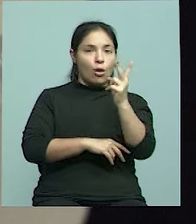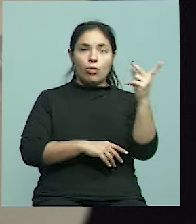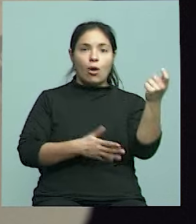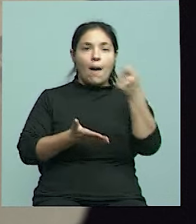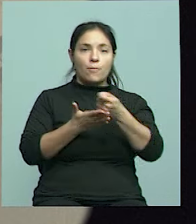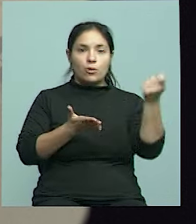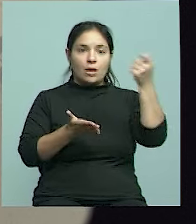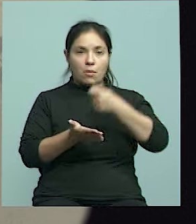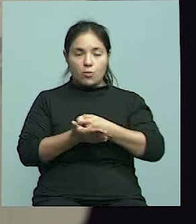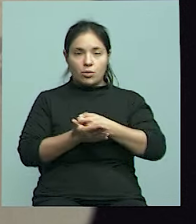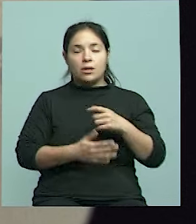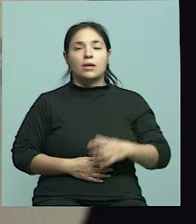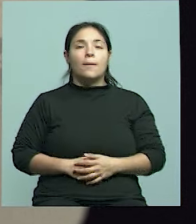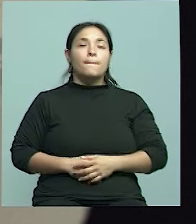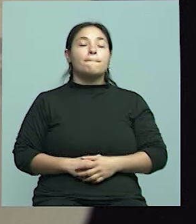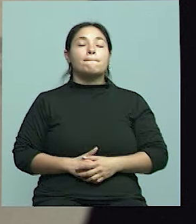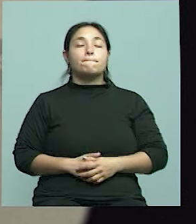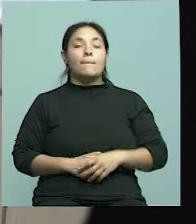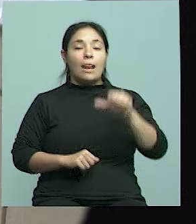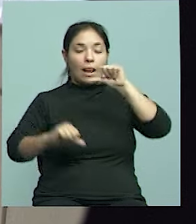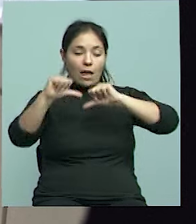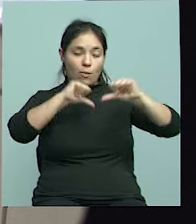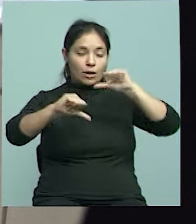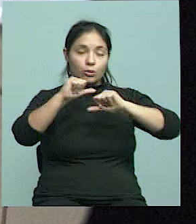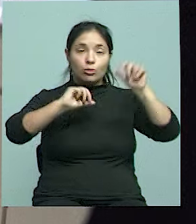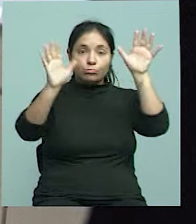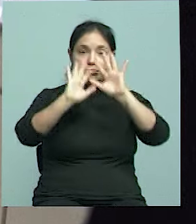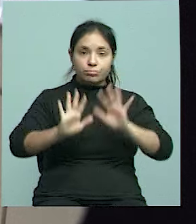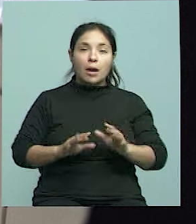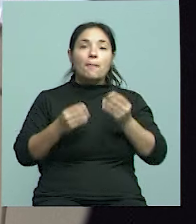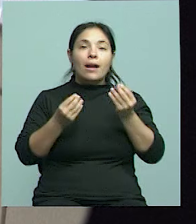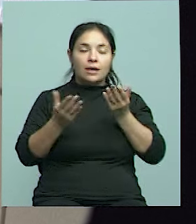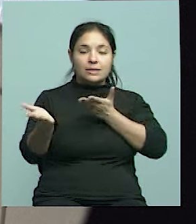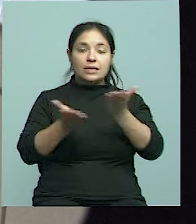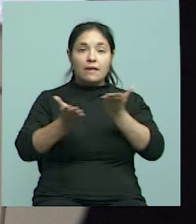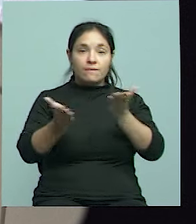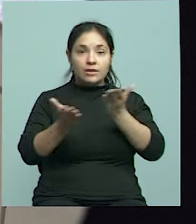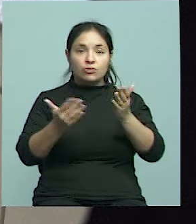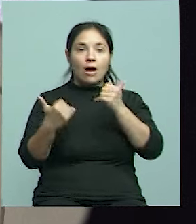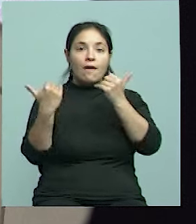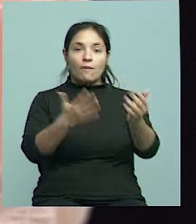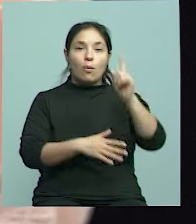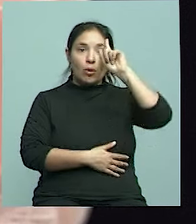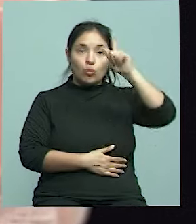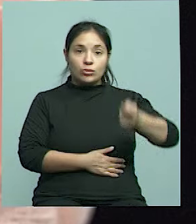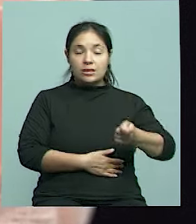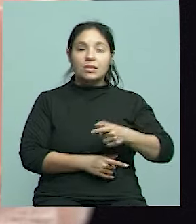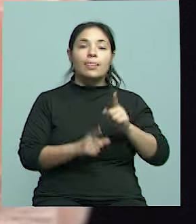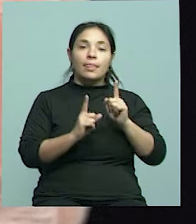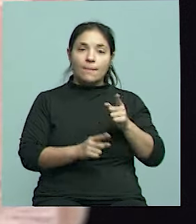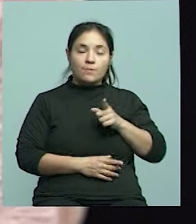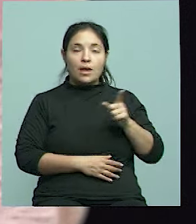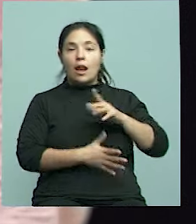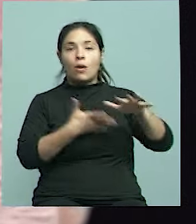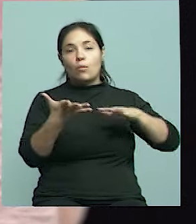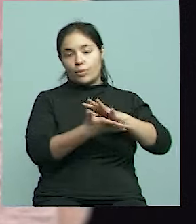armó este laboratorio de genética forense con la idea de prestar los servicios al Poder Judicial y también a la